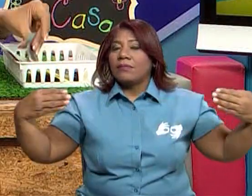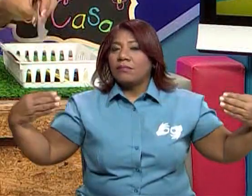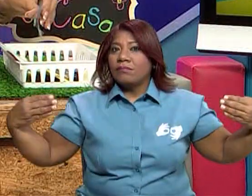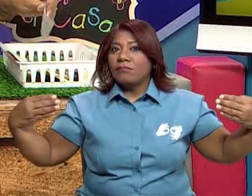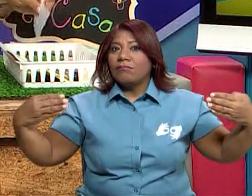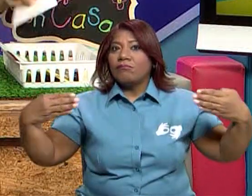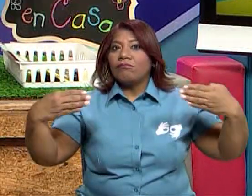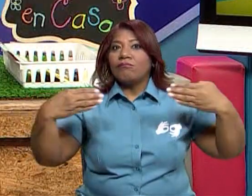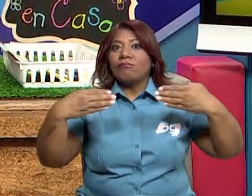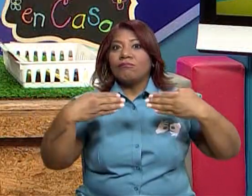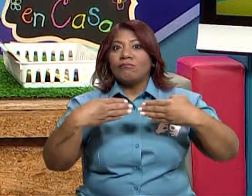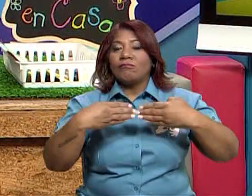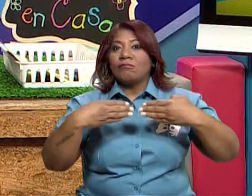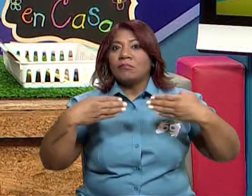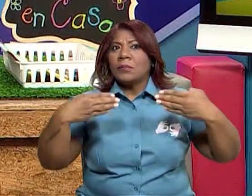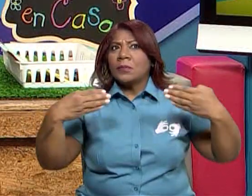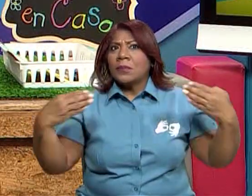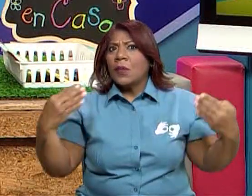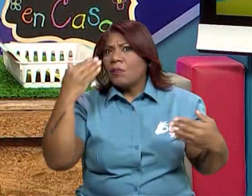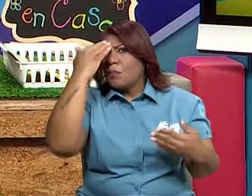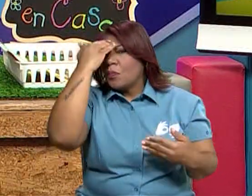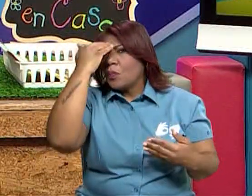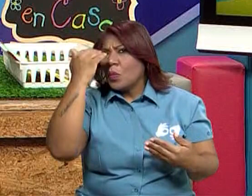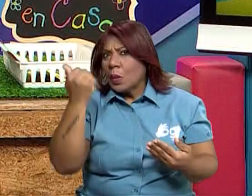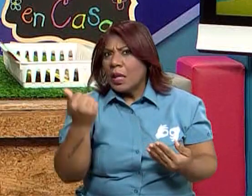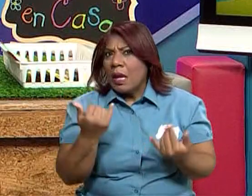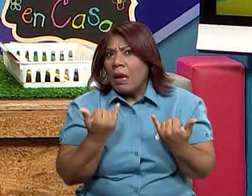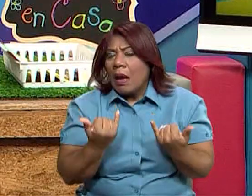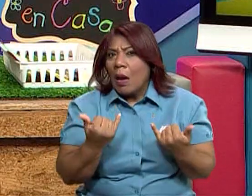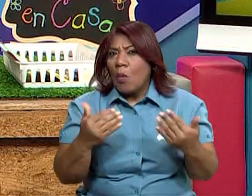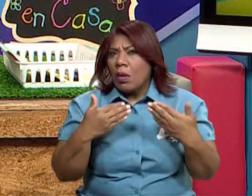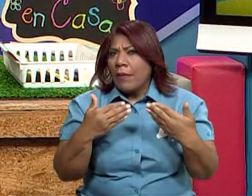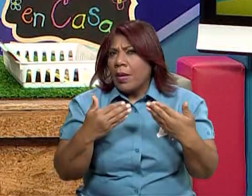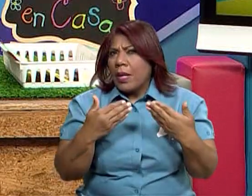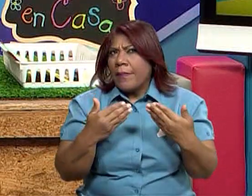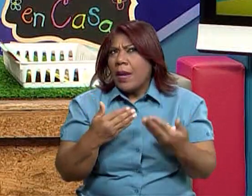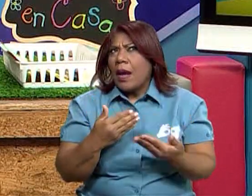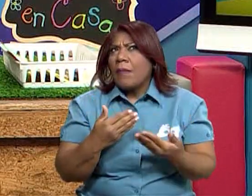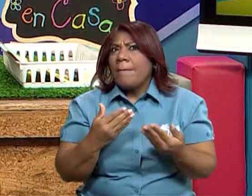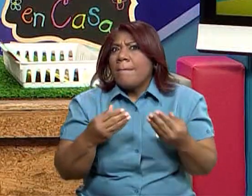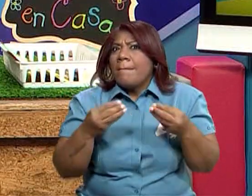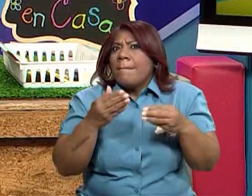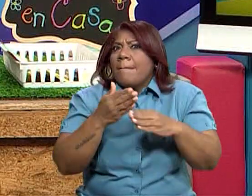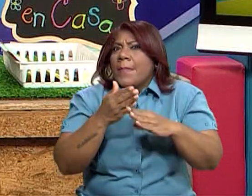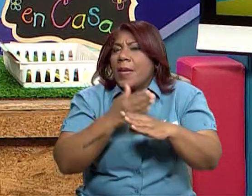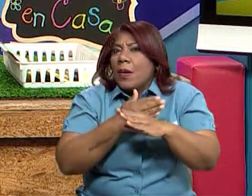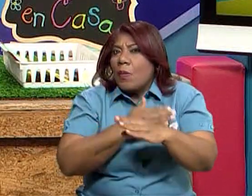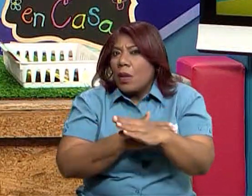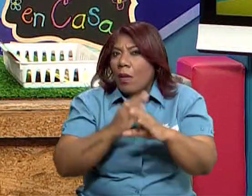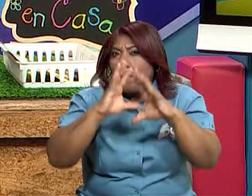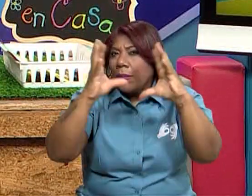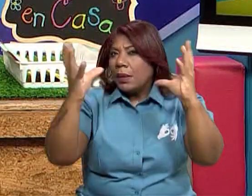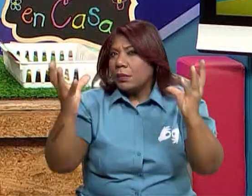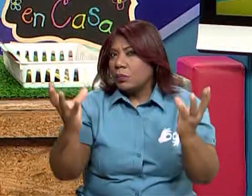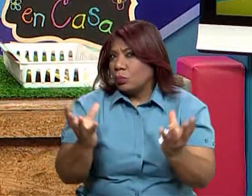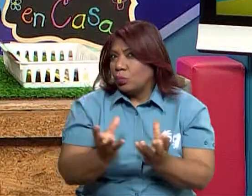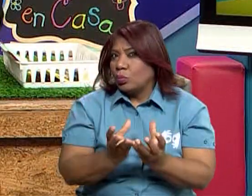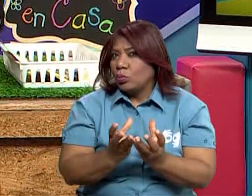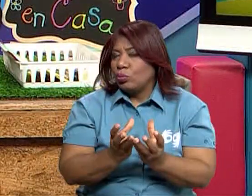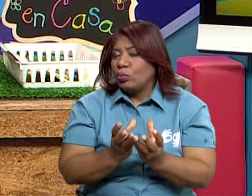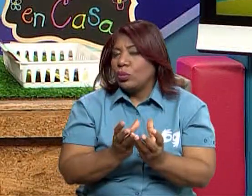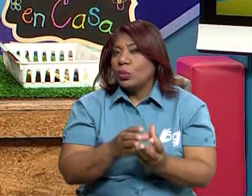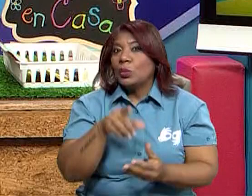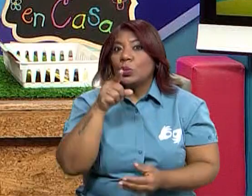cuál es ese beneficio que piensas tú o que ya se dijo en clase, que ya se explicó. Puedes pegar una